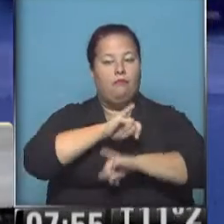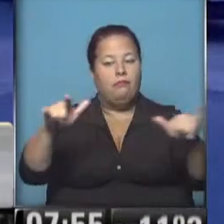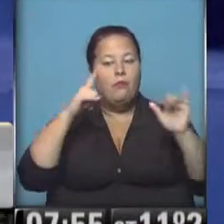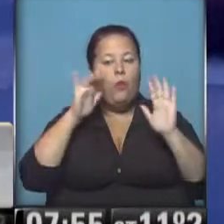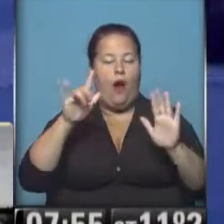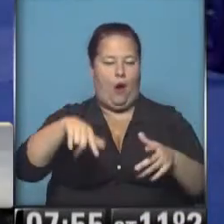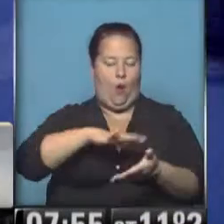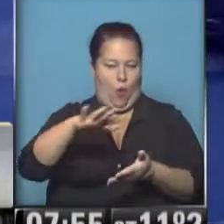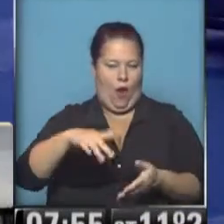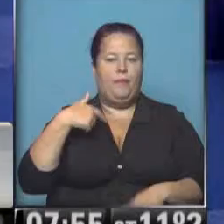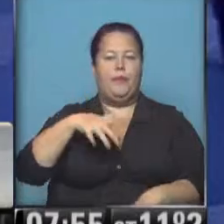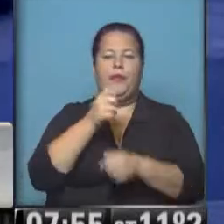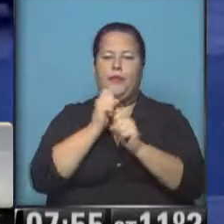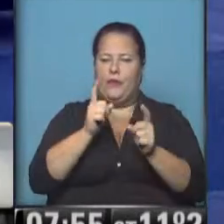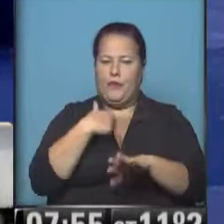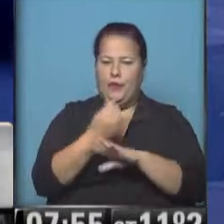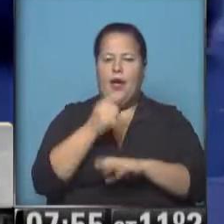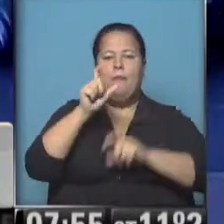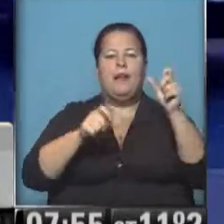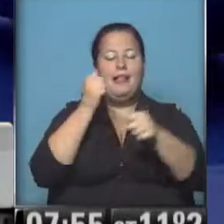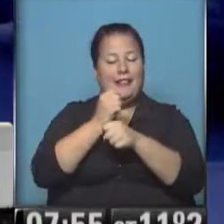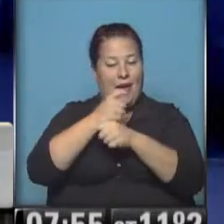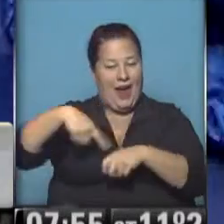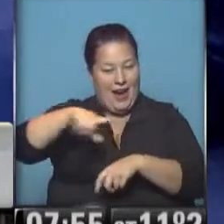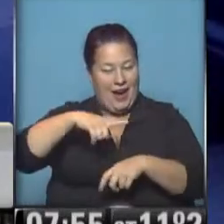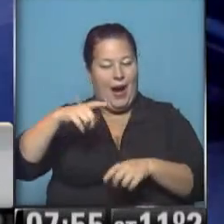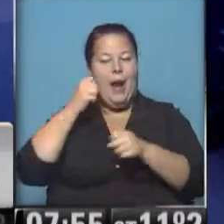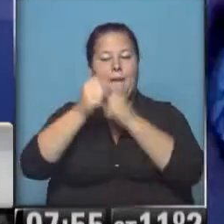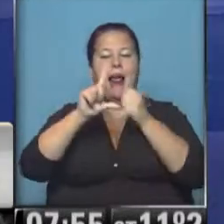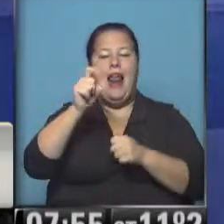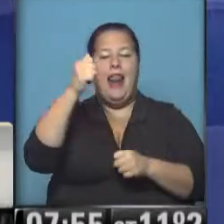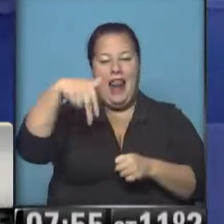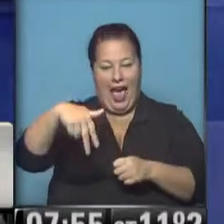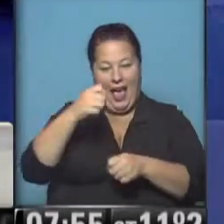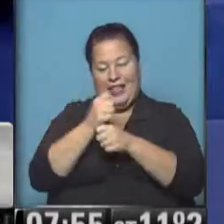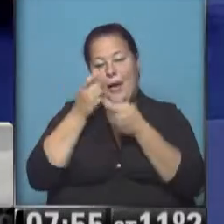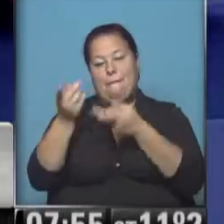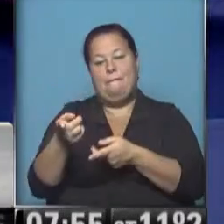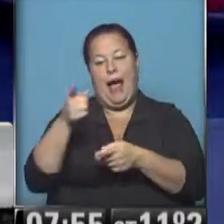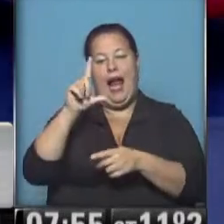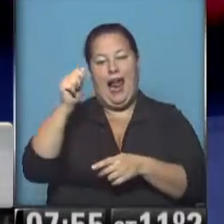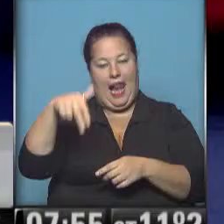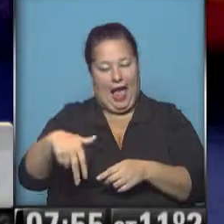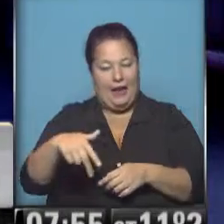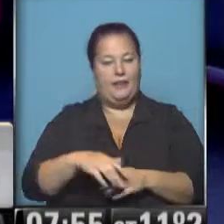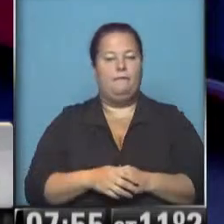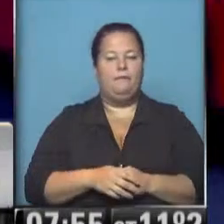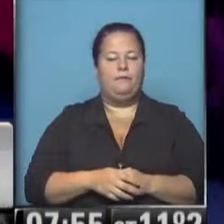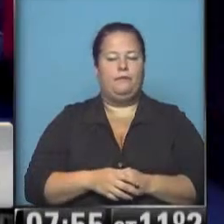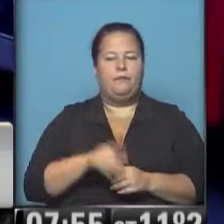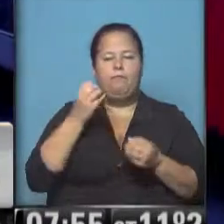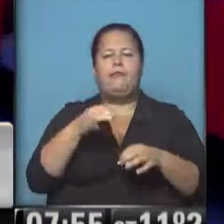atención en este punto. Estaremos trabajando cuando los trabajadores tercerizados de la empresa LAN o que prestan servicios a la empresa LAN